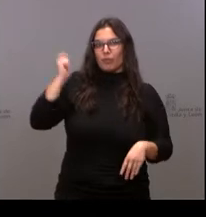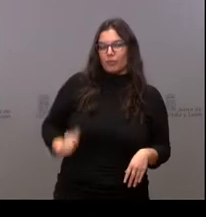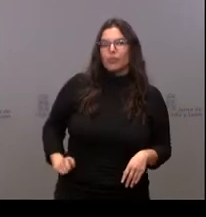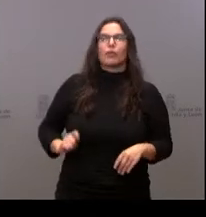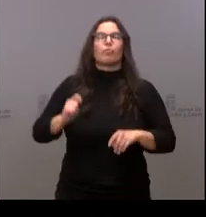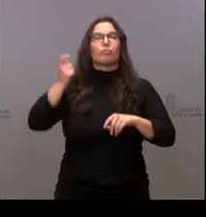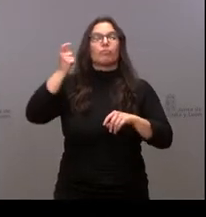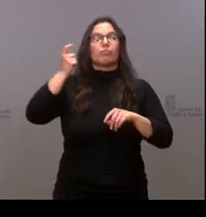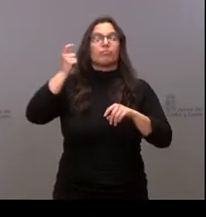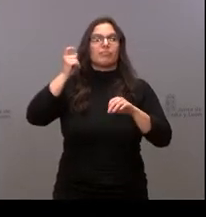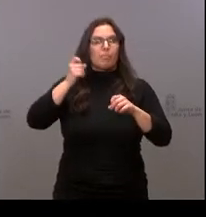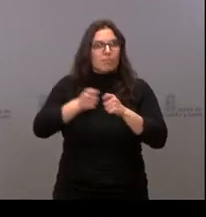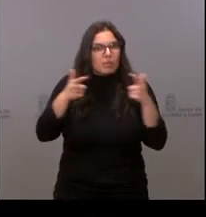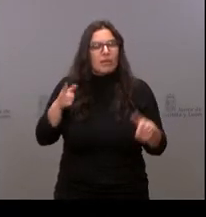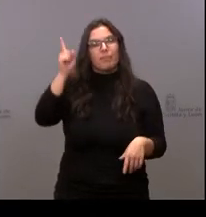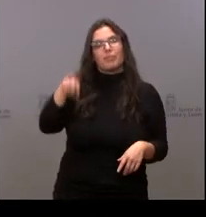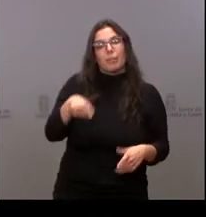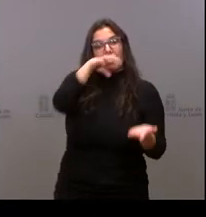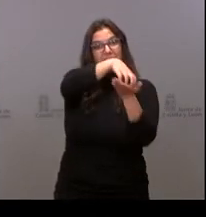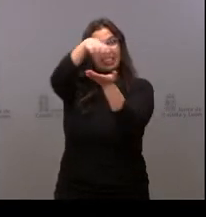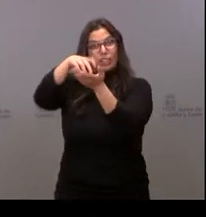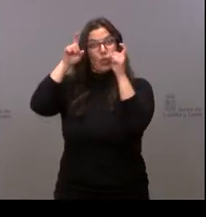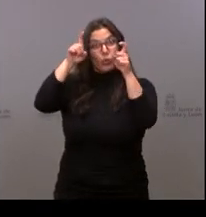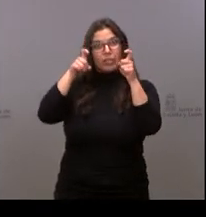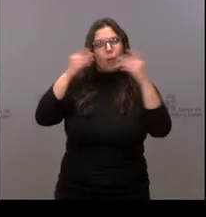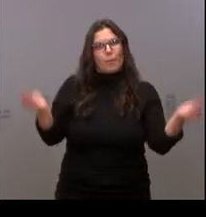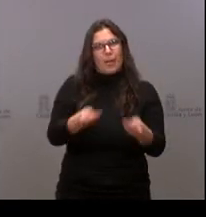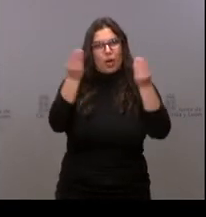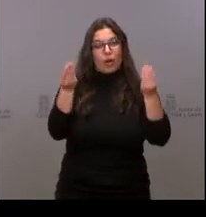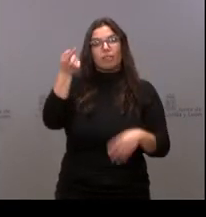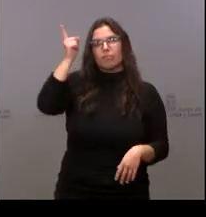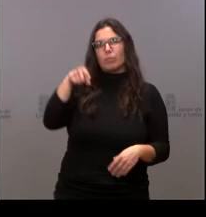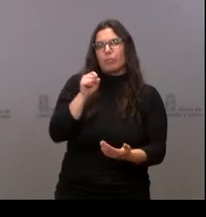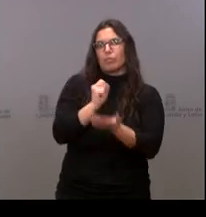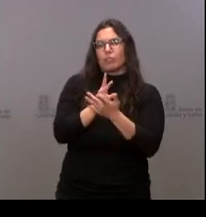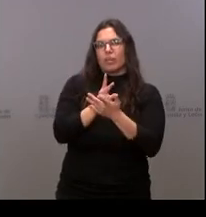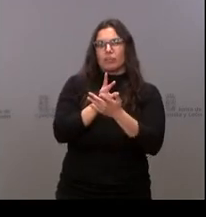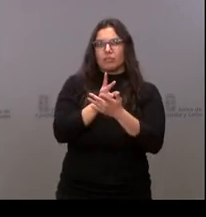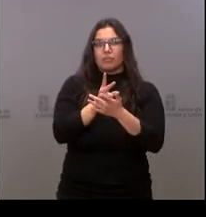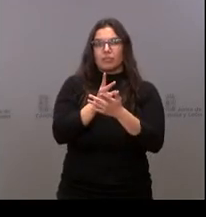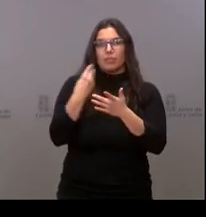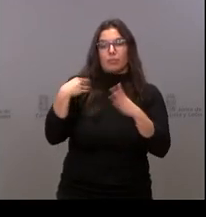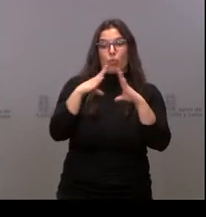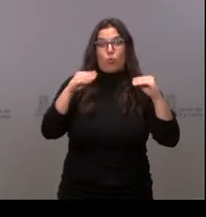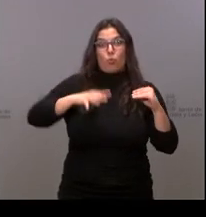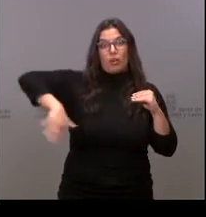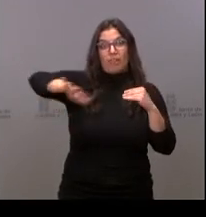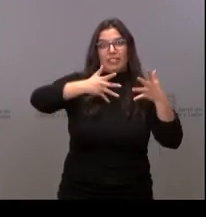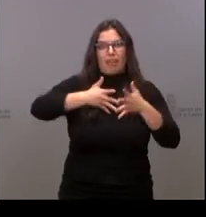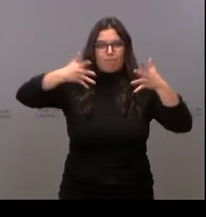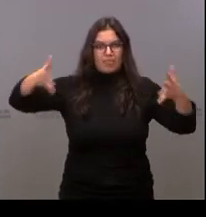mejorando las infraestructuras educativas y apostando por la ampliación del campus universitario.